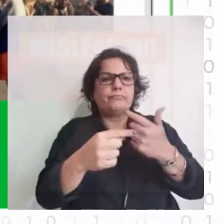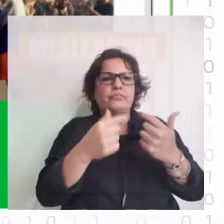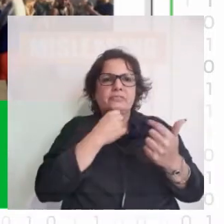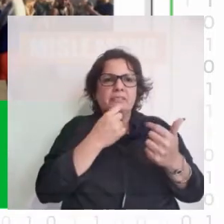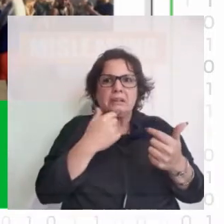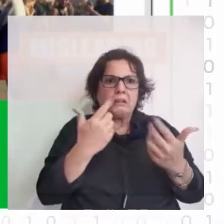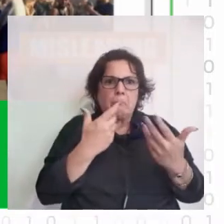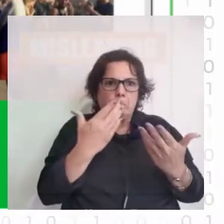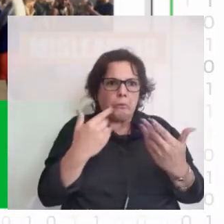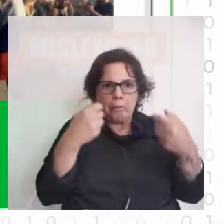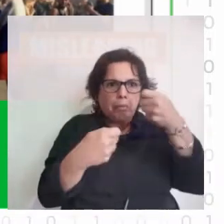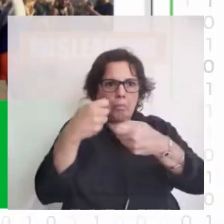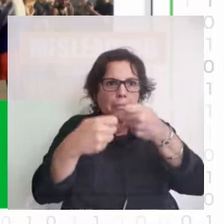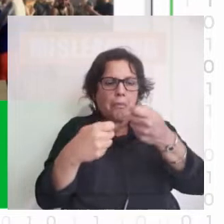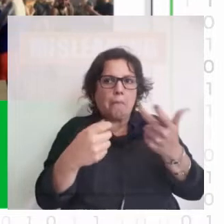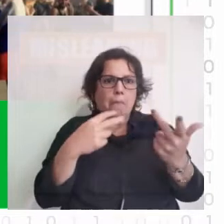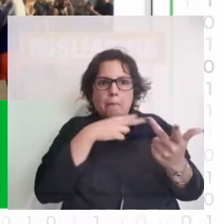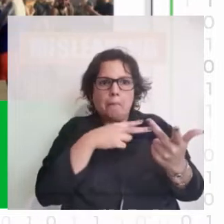imágenes son manipuladas.